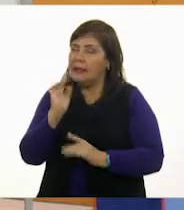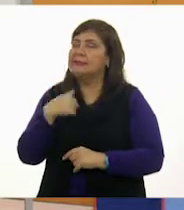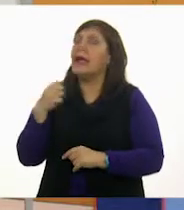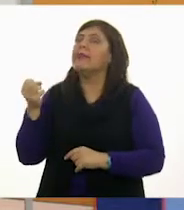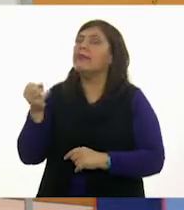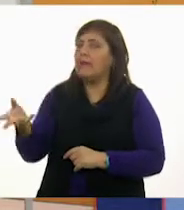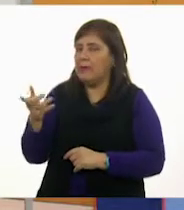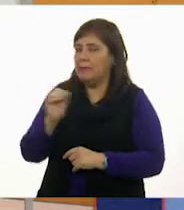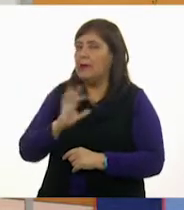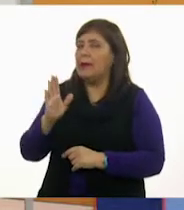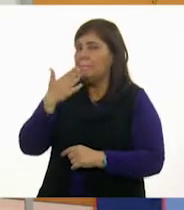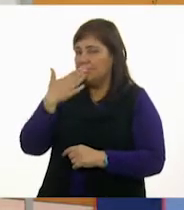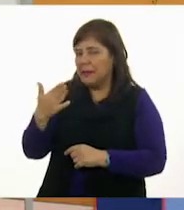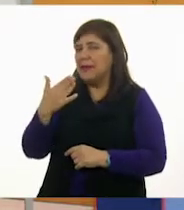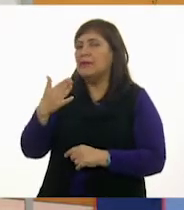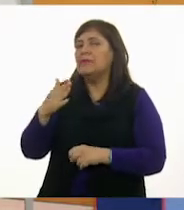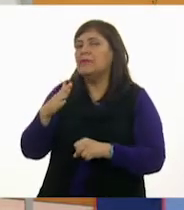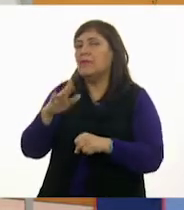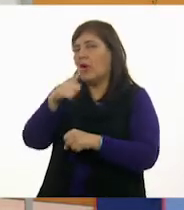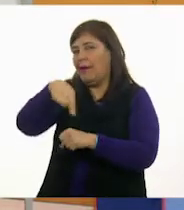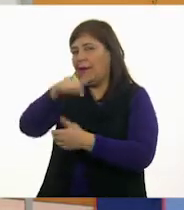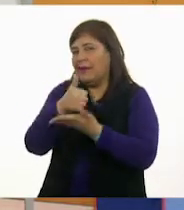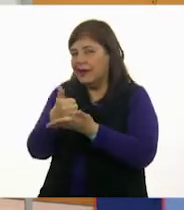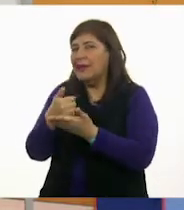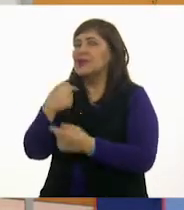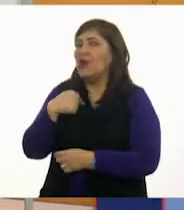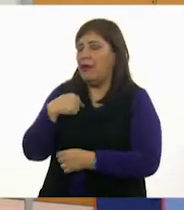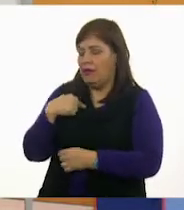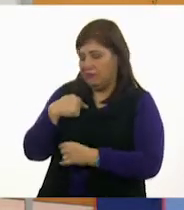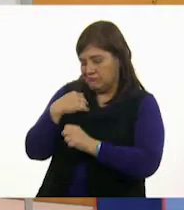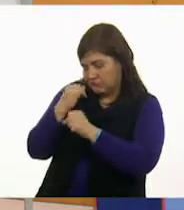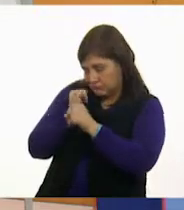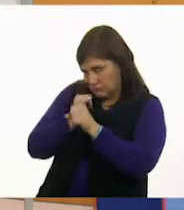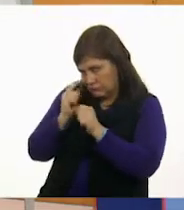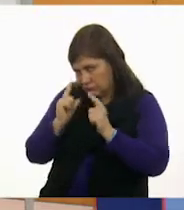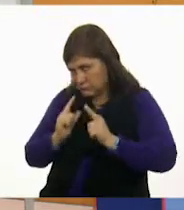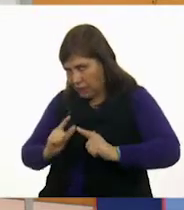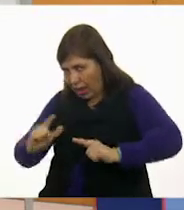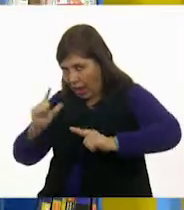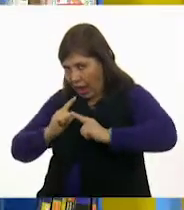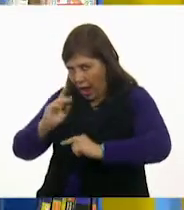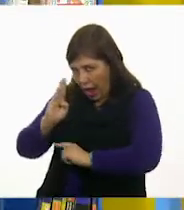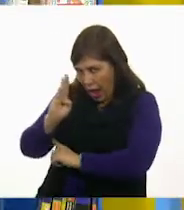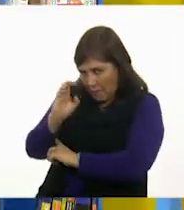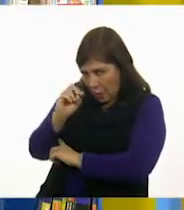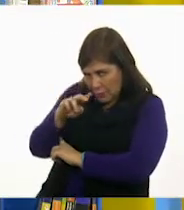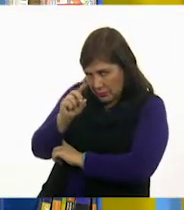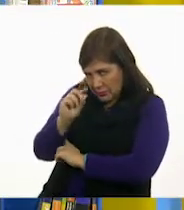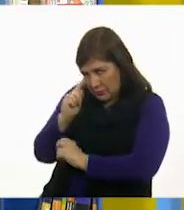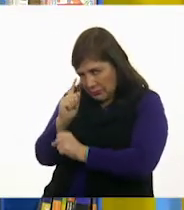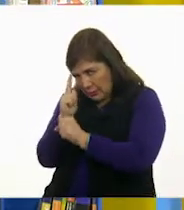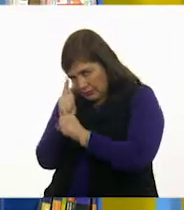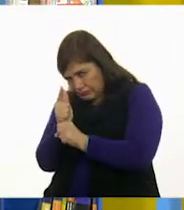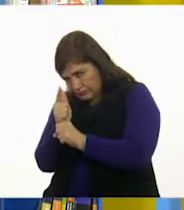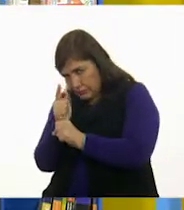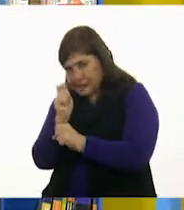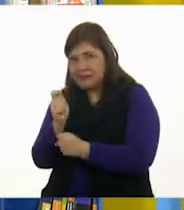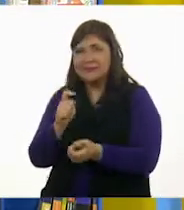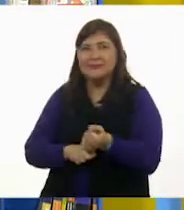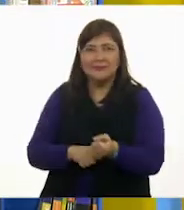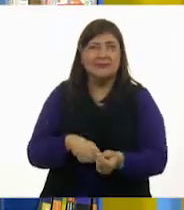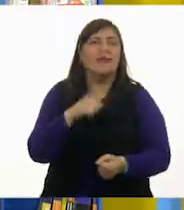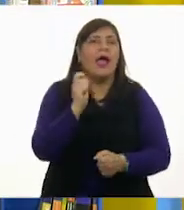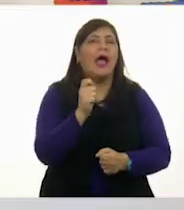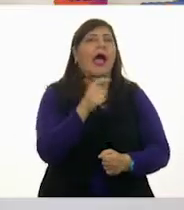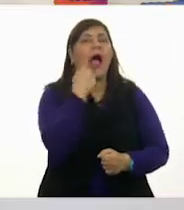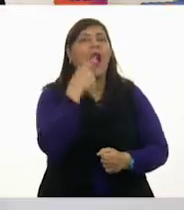Y recuerda que yo soy Bond, Fefe, Bond. Muy bien, muy bien. ¿Cuál es